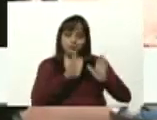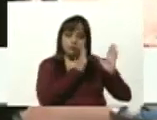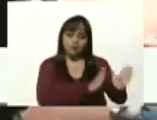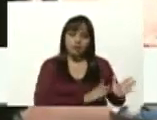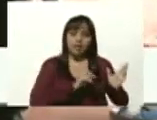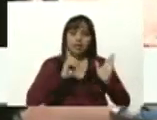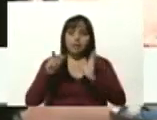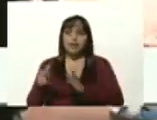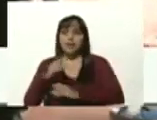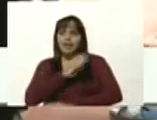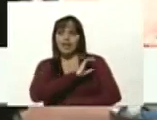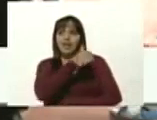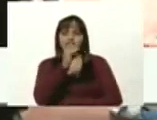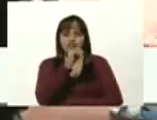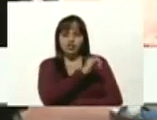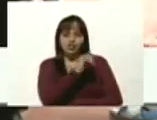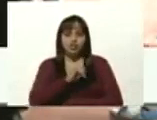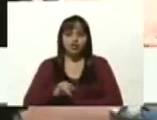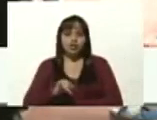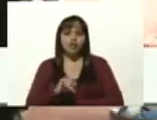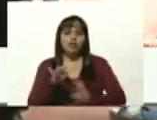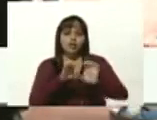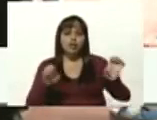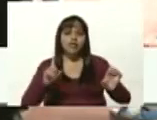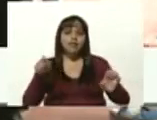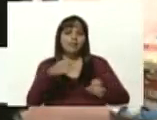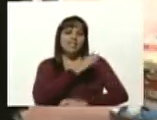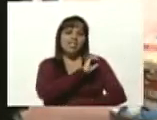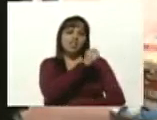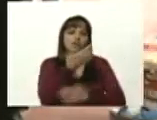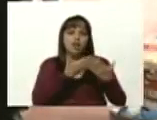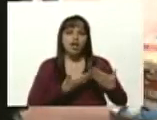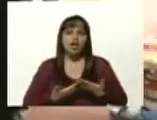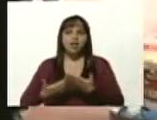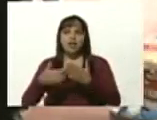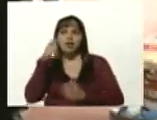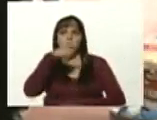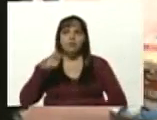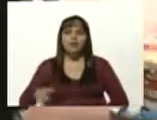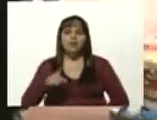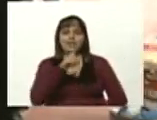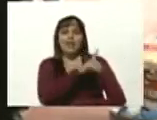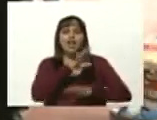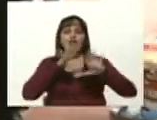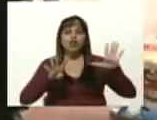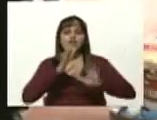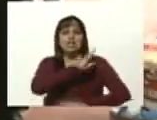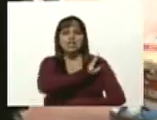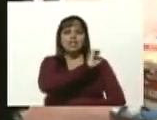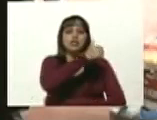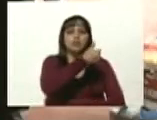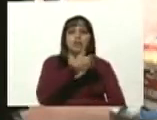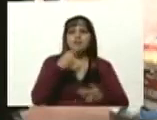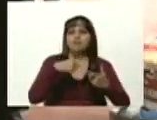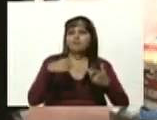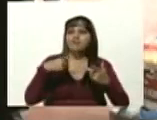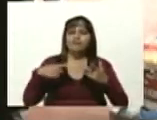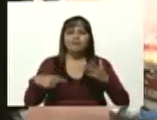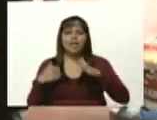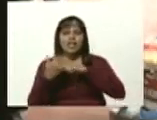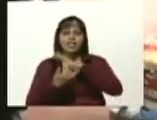jefa de zona la directora de la institución el poder popular y 14 directores de diferentes